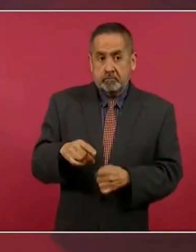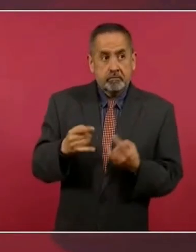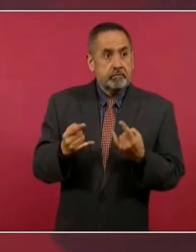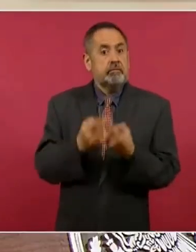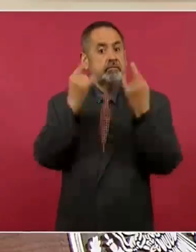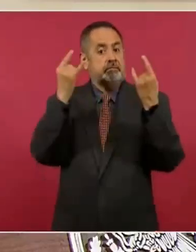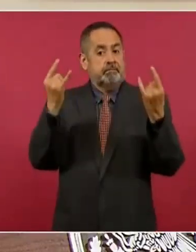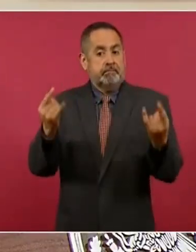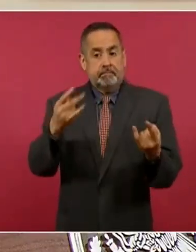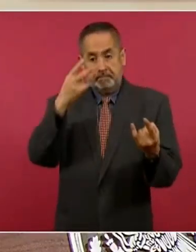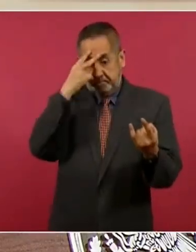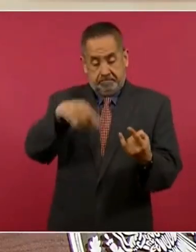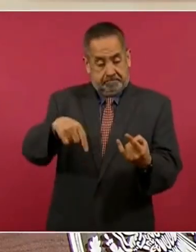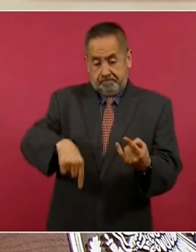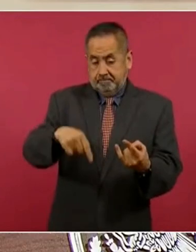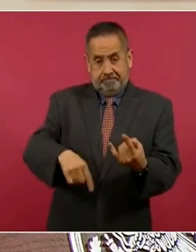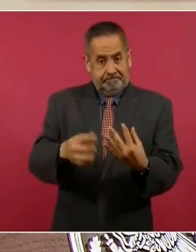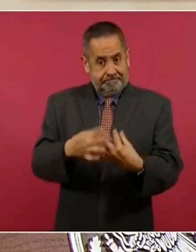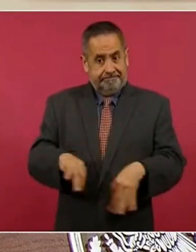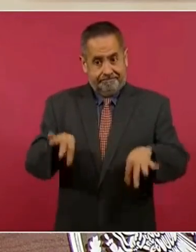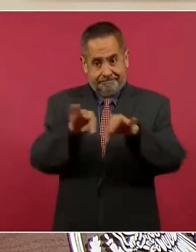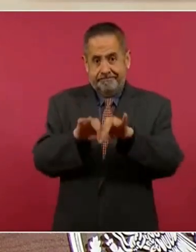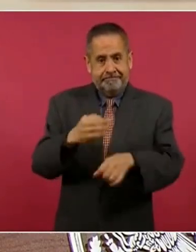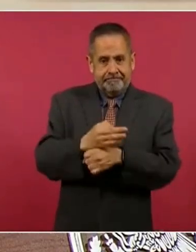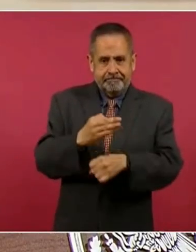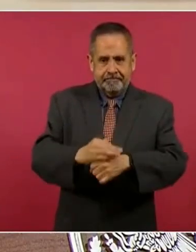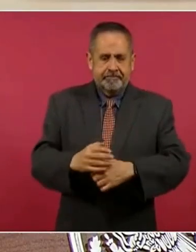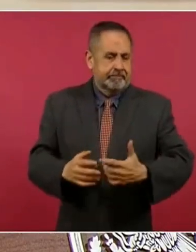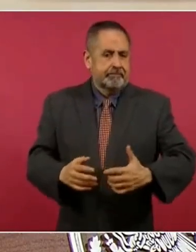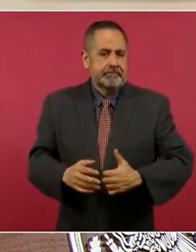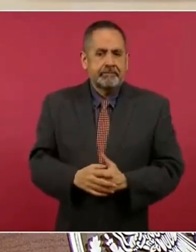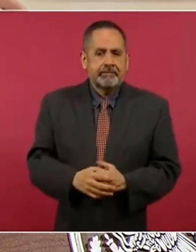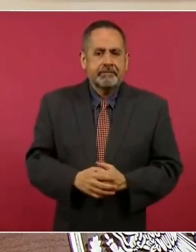en la historia de nuestro país. Antes